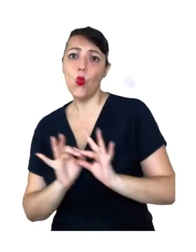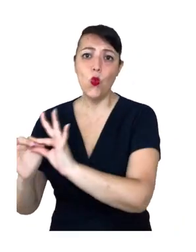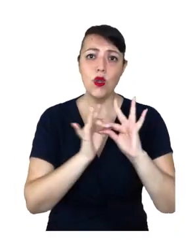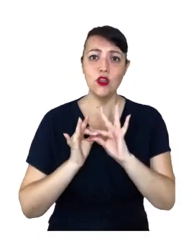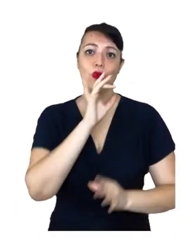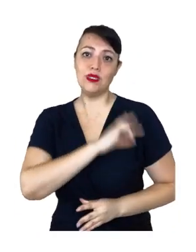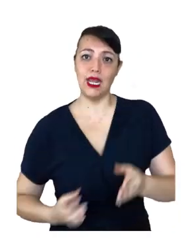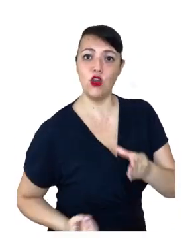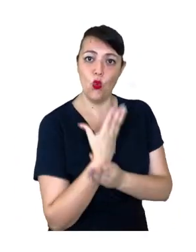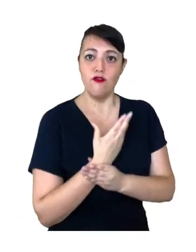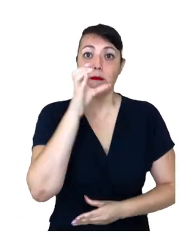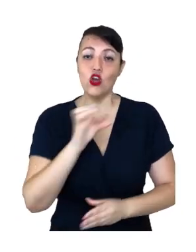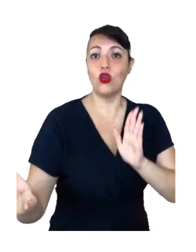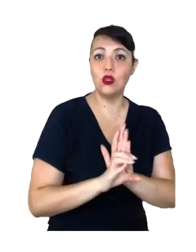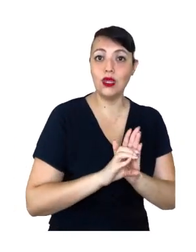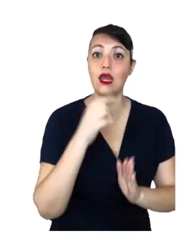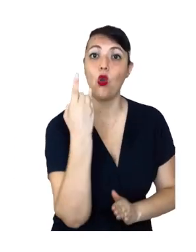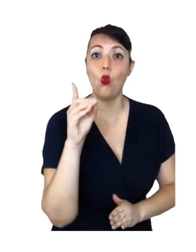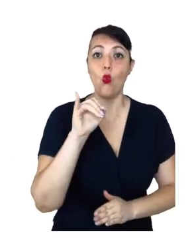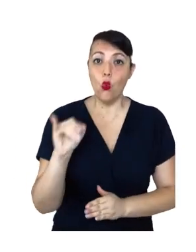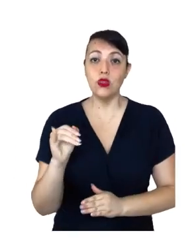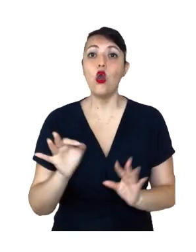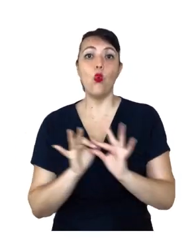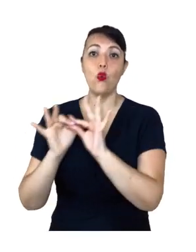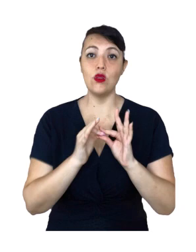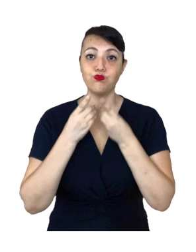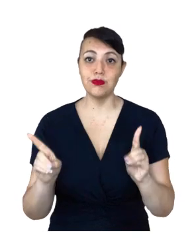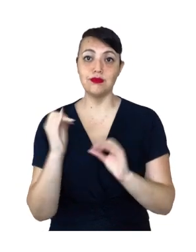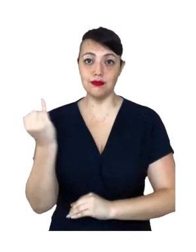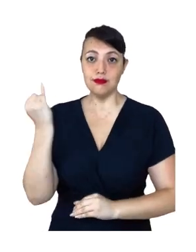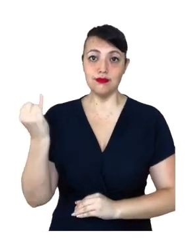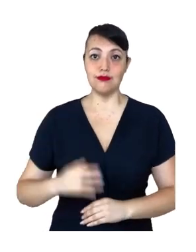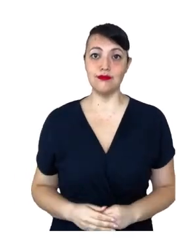Unidos por un Chile nuevo. Los constituyentes de la UDI. Unión Demócrata Independiente.